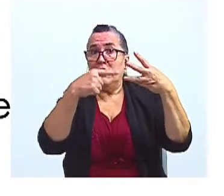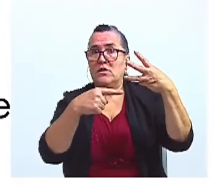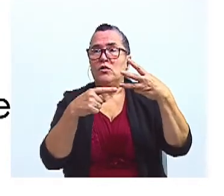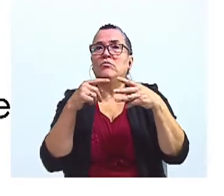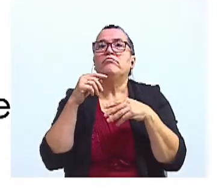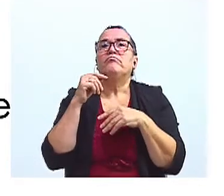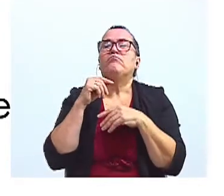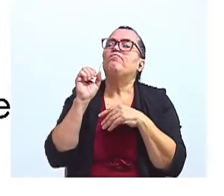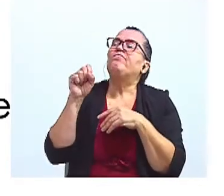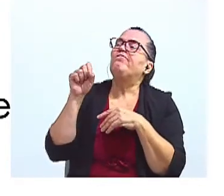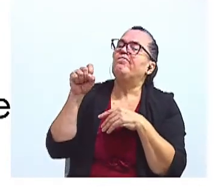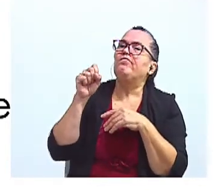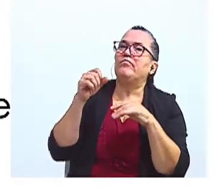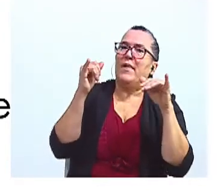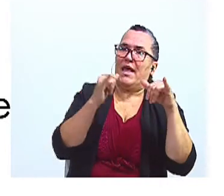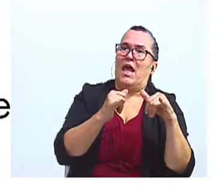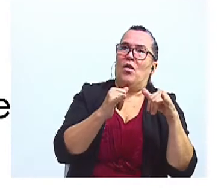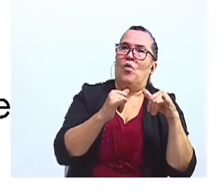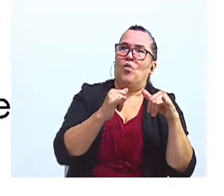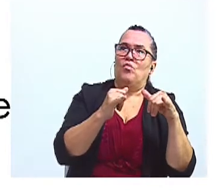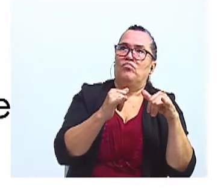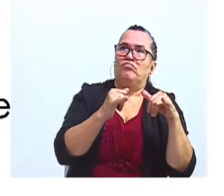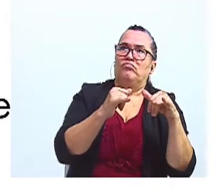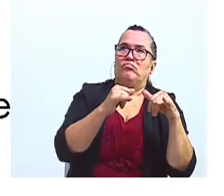Sí. ¿Quedo? ¿Quedo?